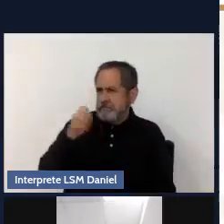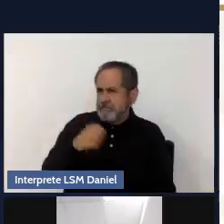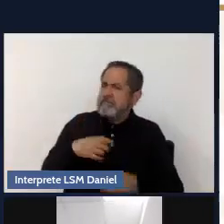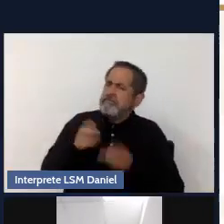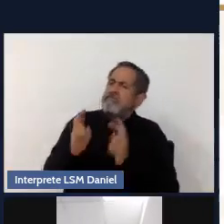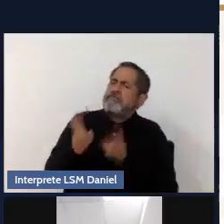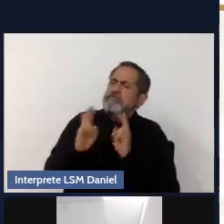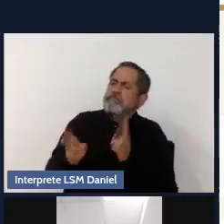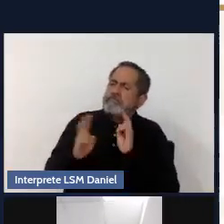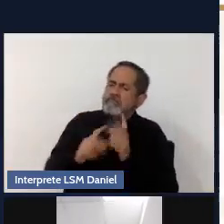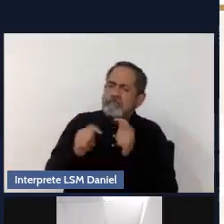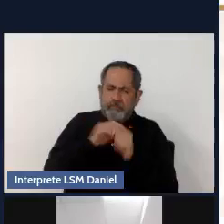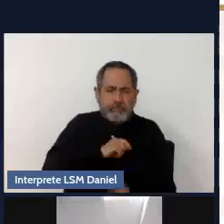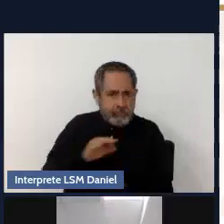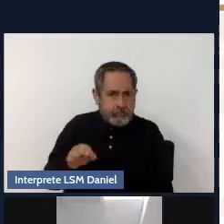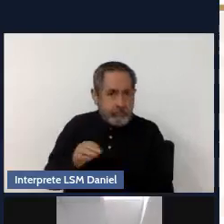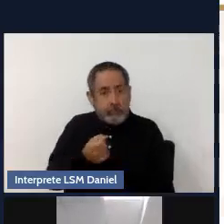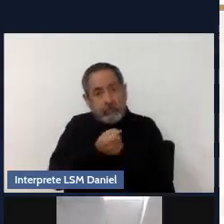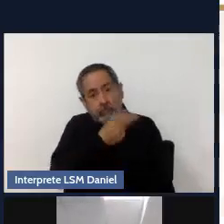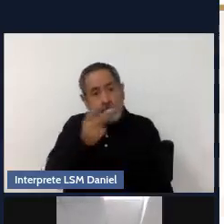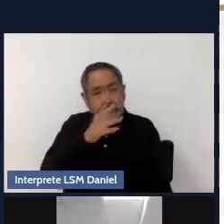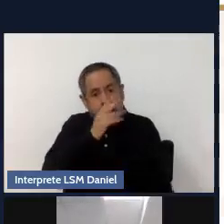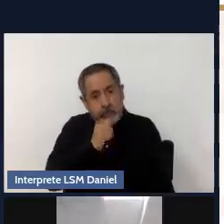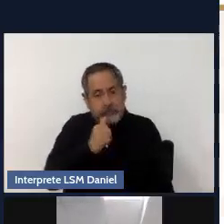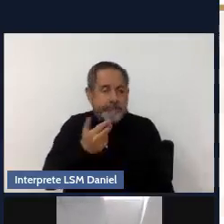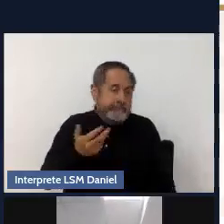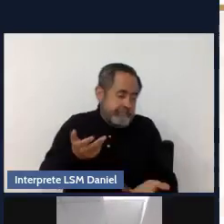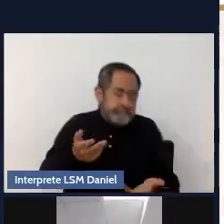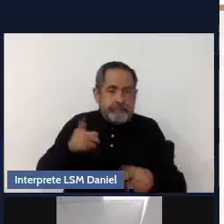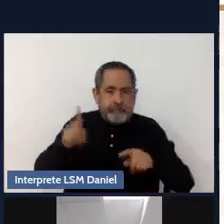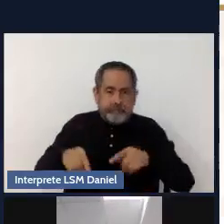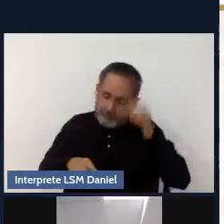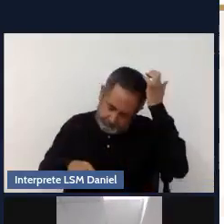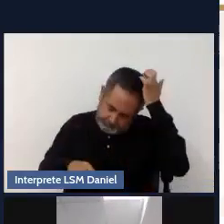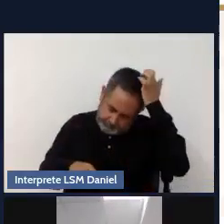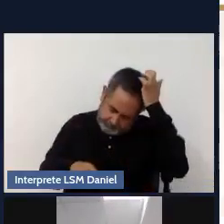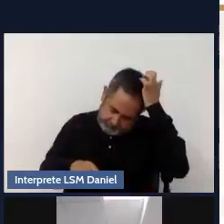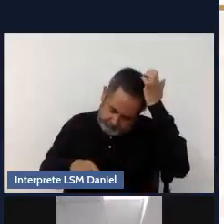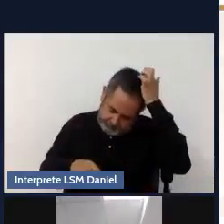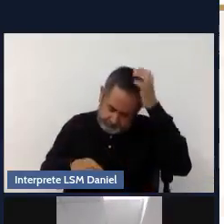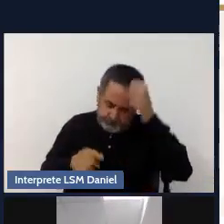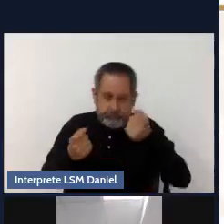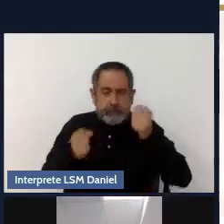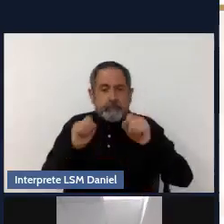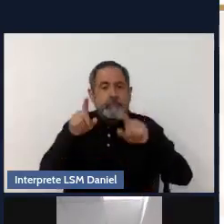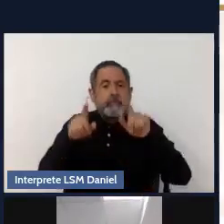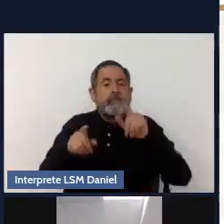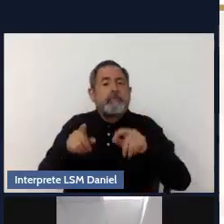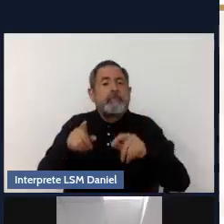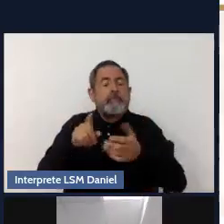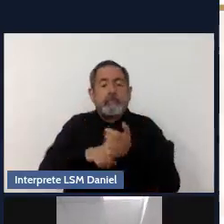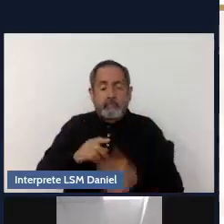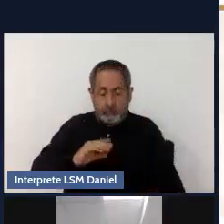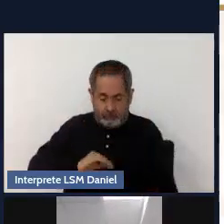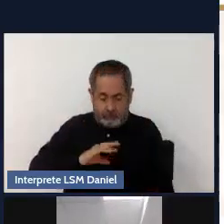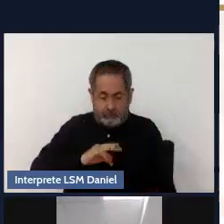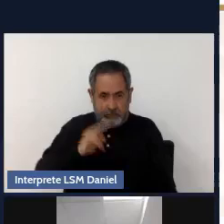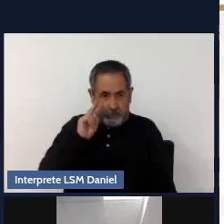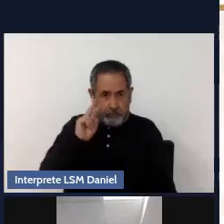no. Tiene que ver también con la autoestima. Cómo me veo yo. Cómo me percibo. Y